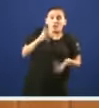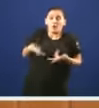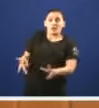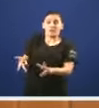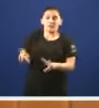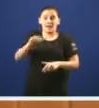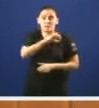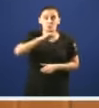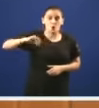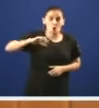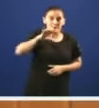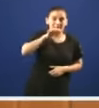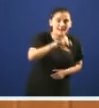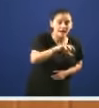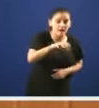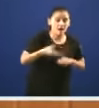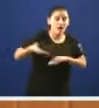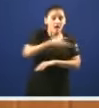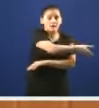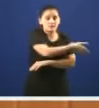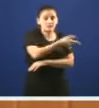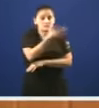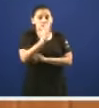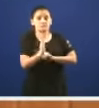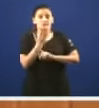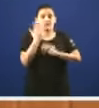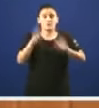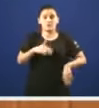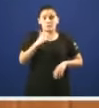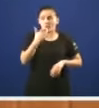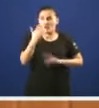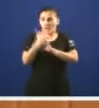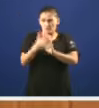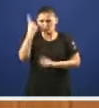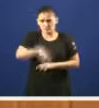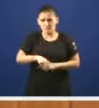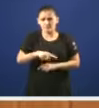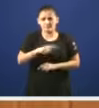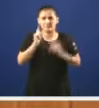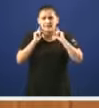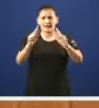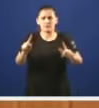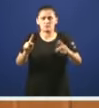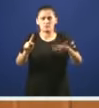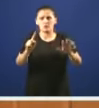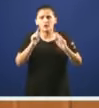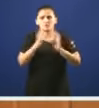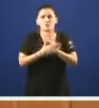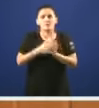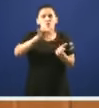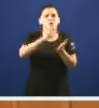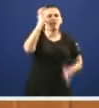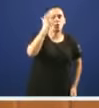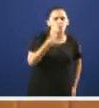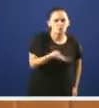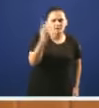autonómica licencia que previamente non tiñan presentada e estou falando porque ademais é público de casos en o caso da cidade de Coruña